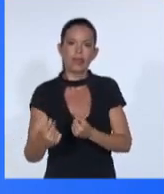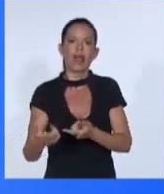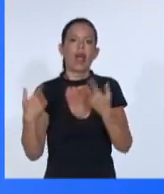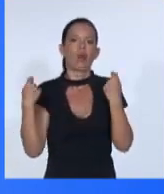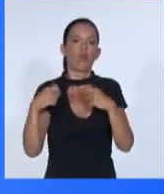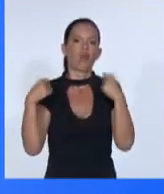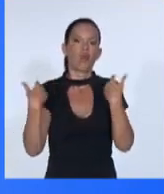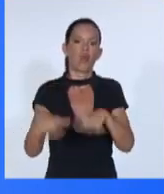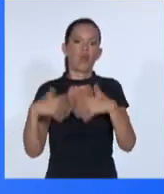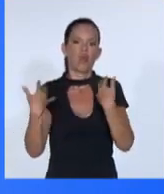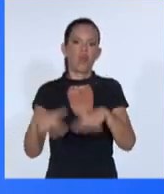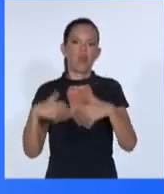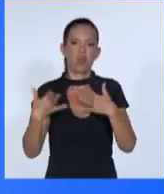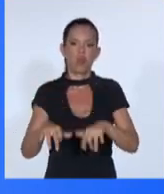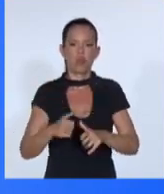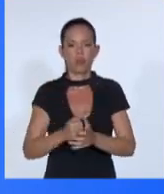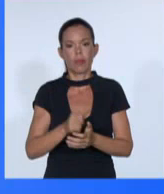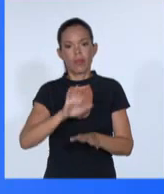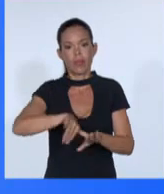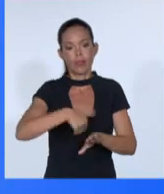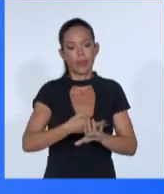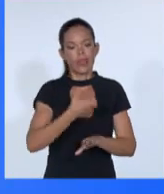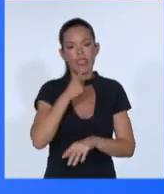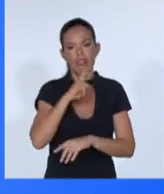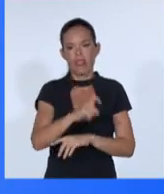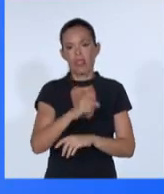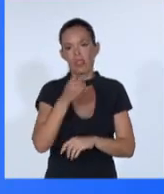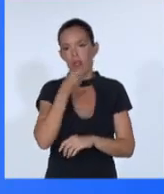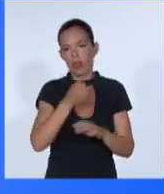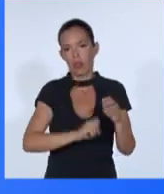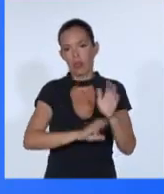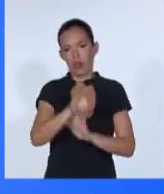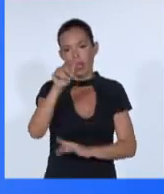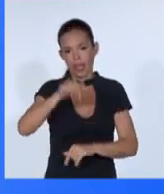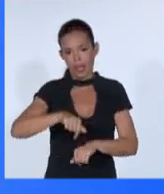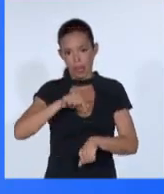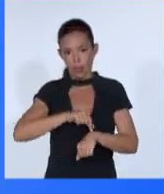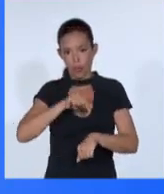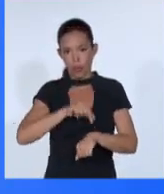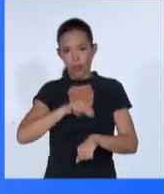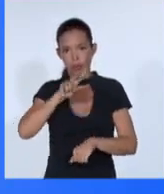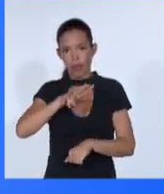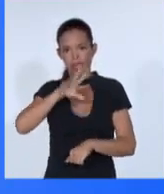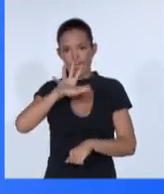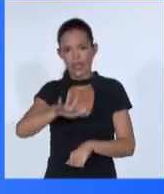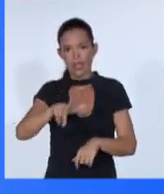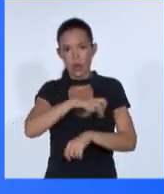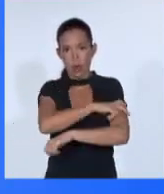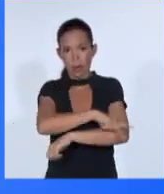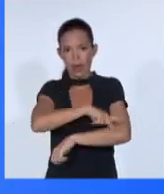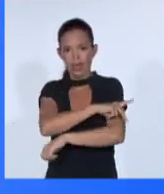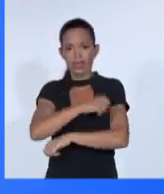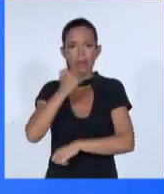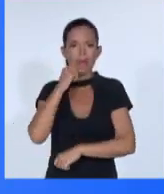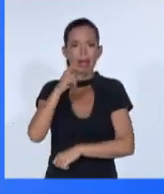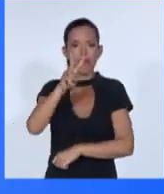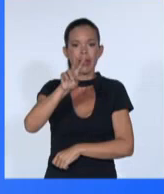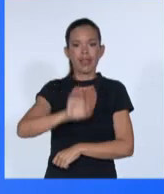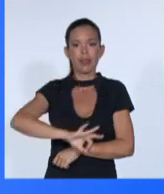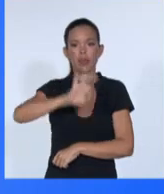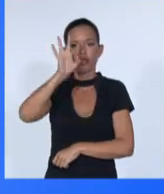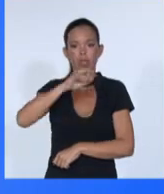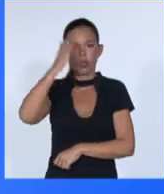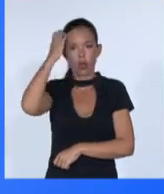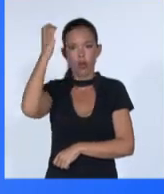Objetivos de Desarrollo Sostenible. Actualmente, 25 naciones del sur dedican más del 20% de los ingresos de sus gobiernos